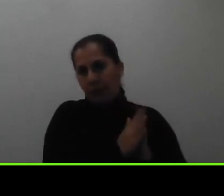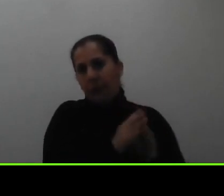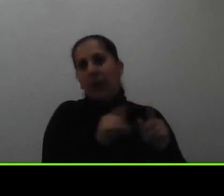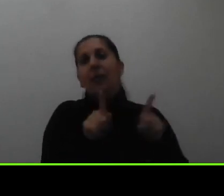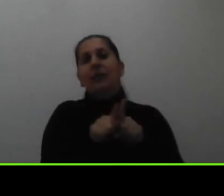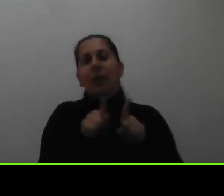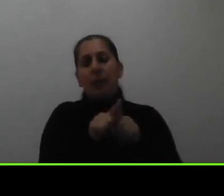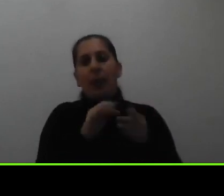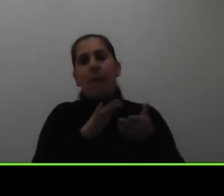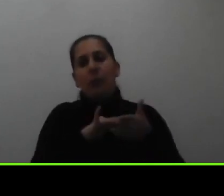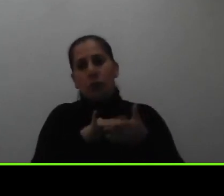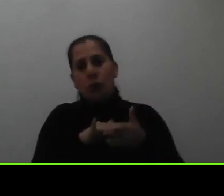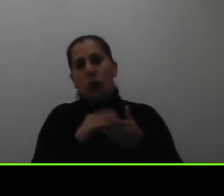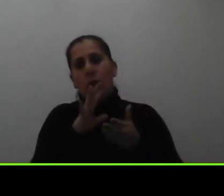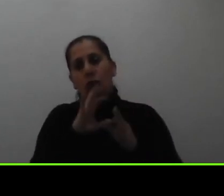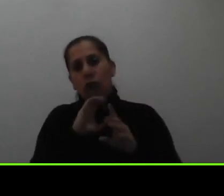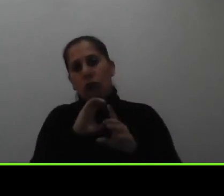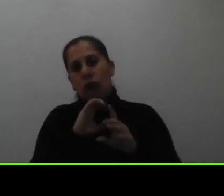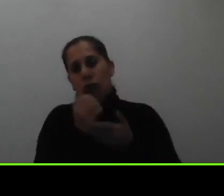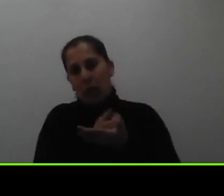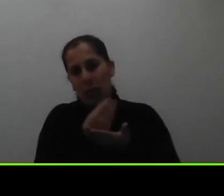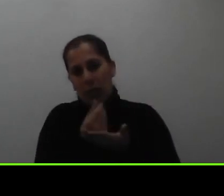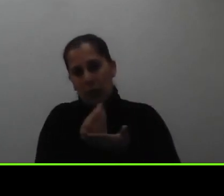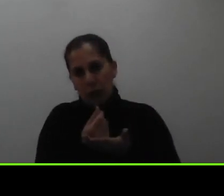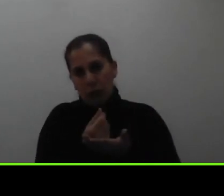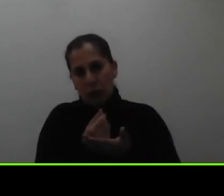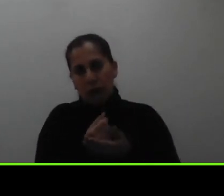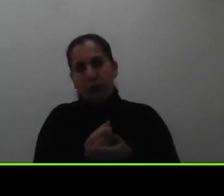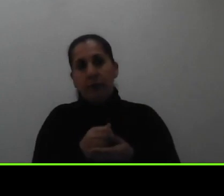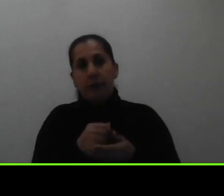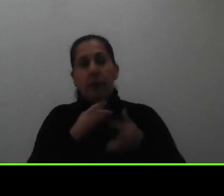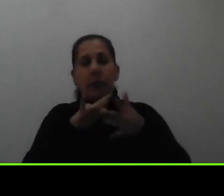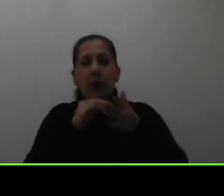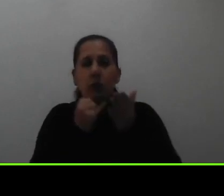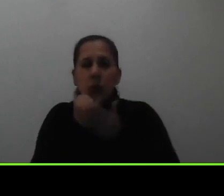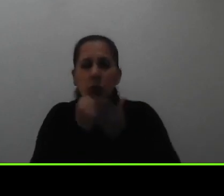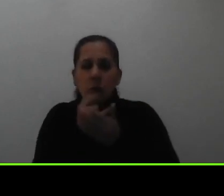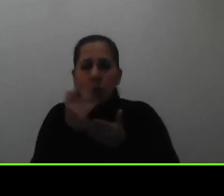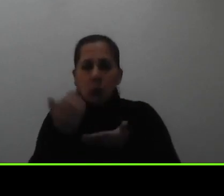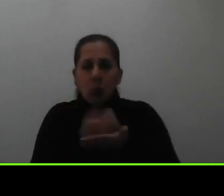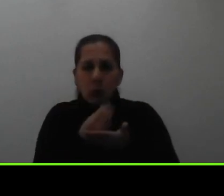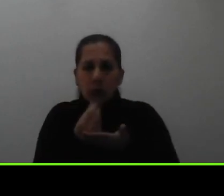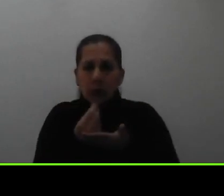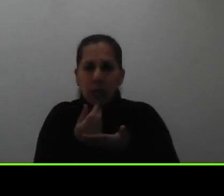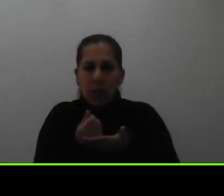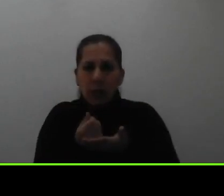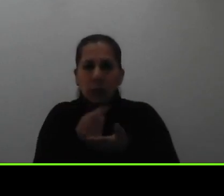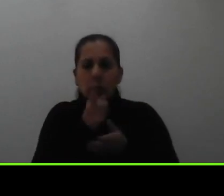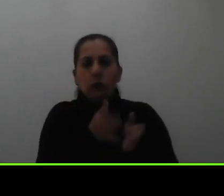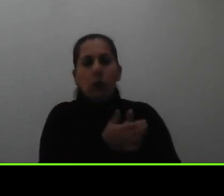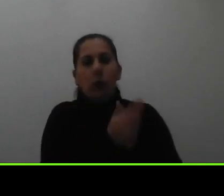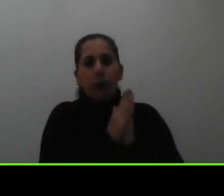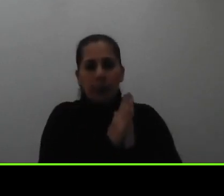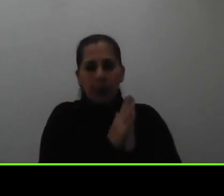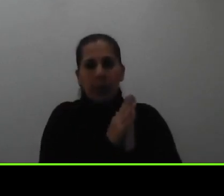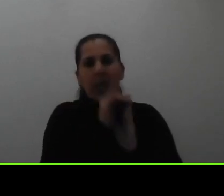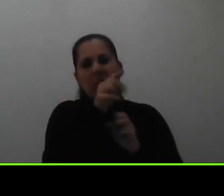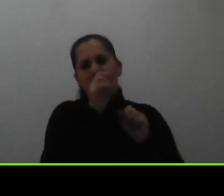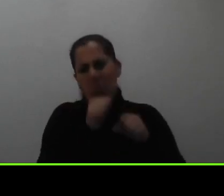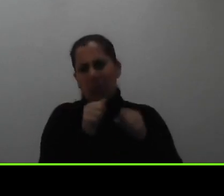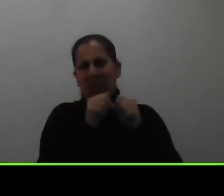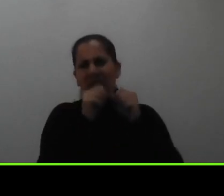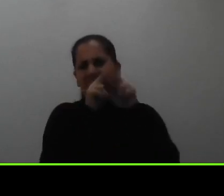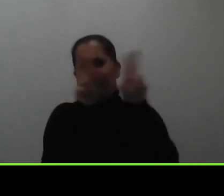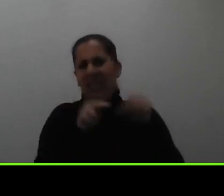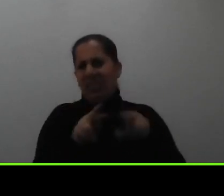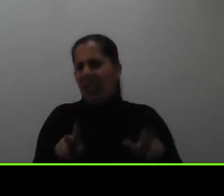un estudio de salarios el estudio de salarios lo gestionan y eso lo pueden hacer por internet en